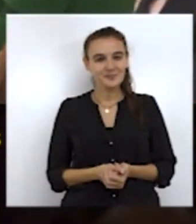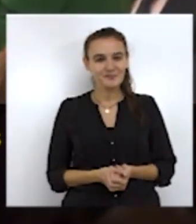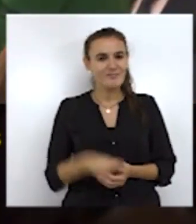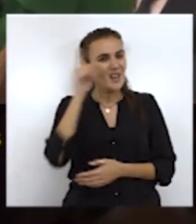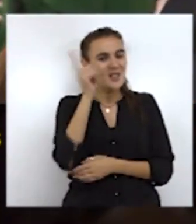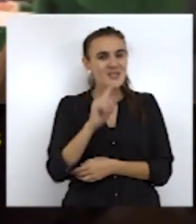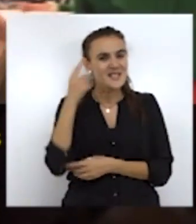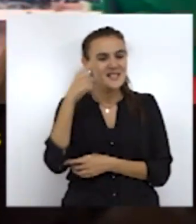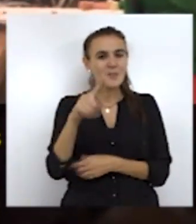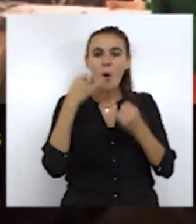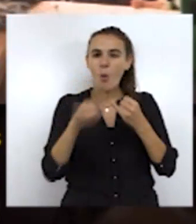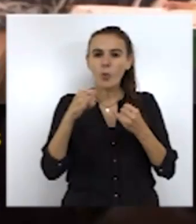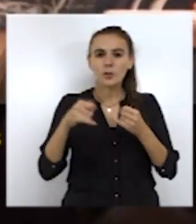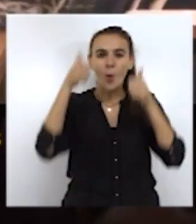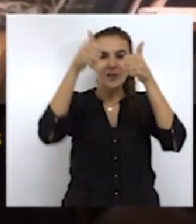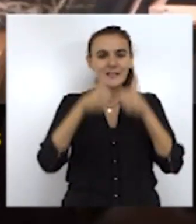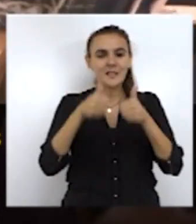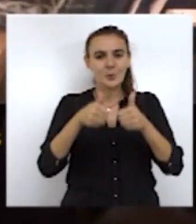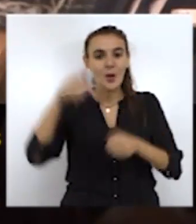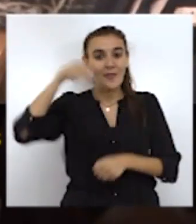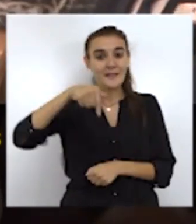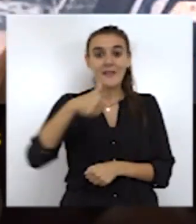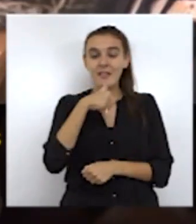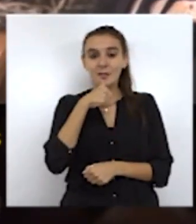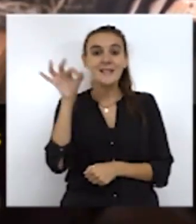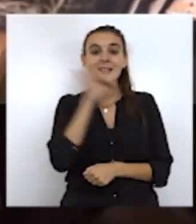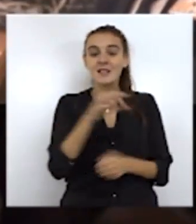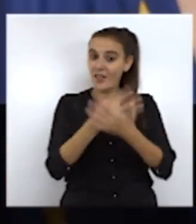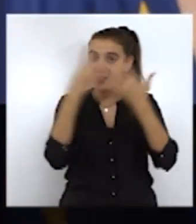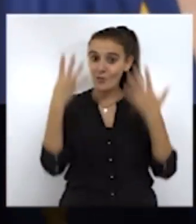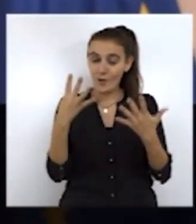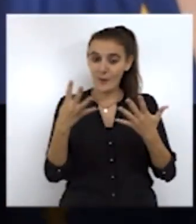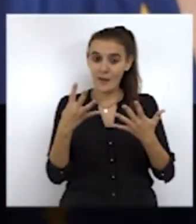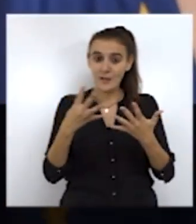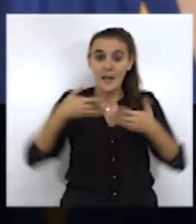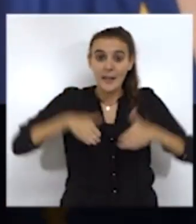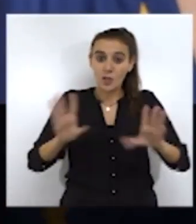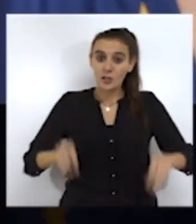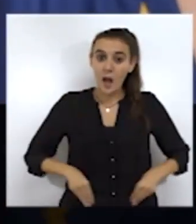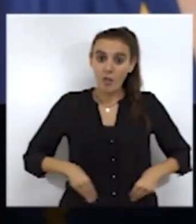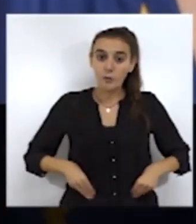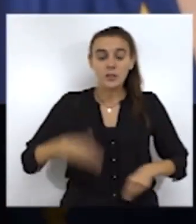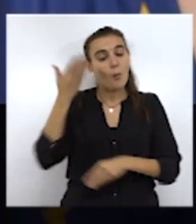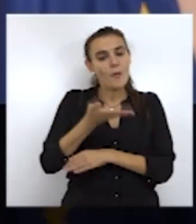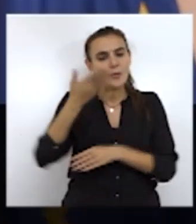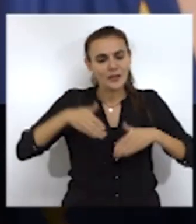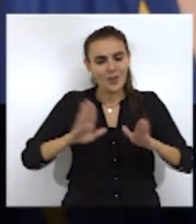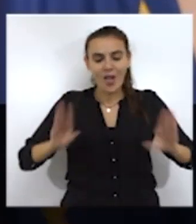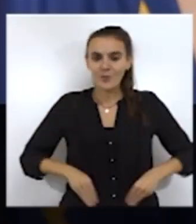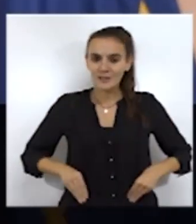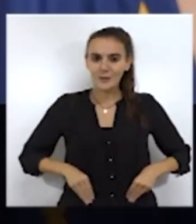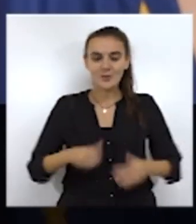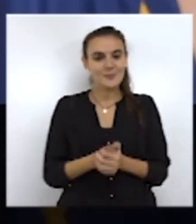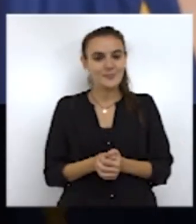cierto, que no sé si saben, que los únicos títulos que da esta ciudad desde el siglo XIX, los de hijos adoptivos, predilectos, hijos adoptivos y